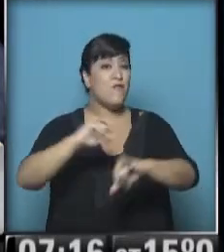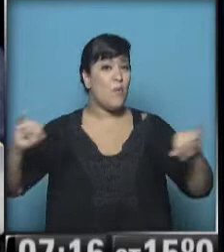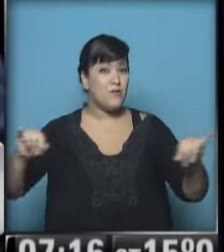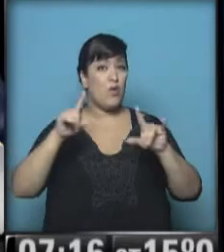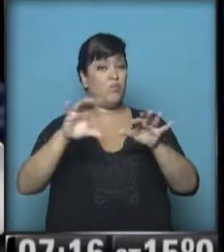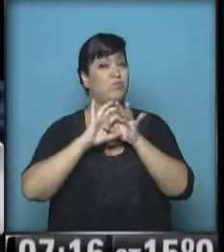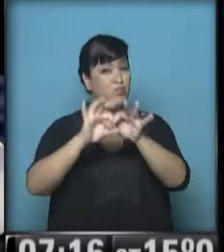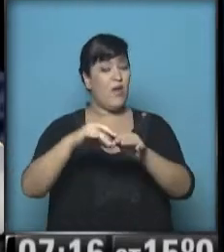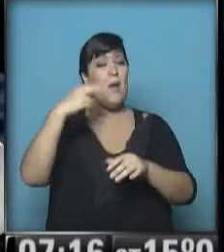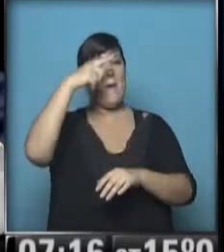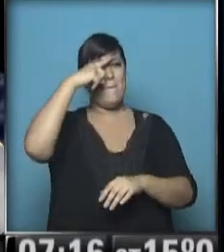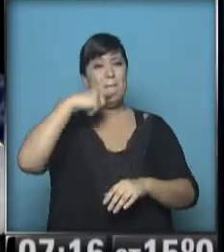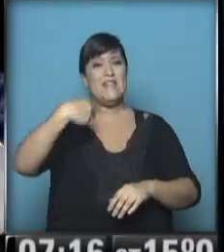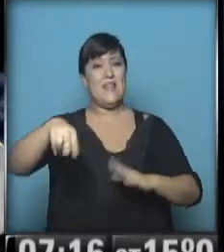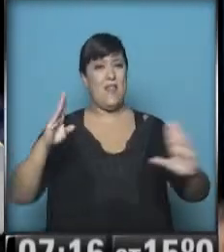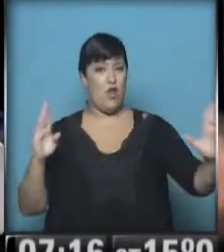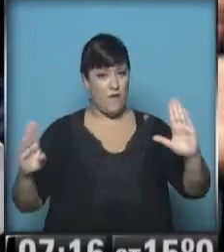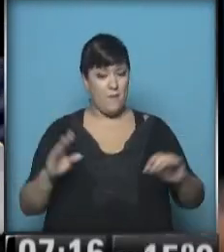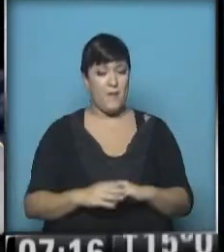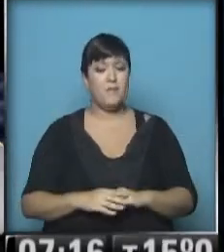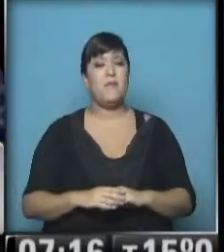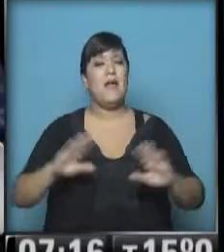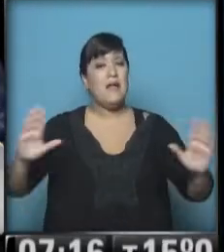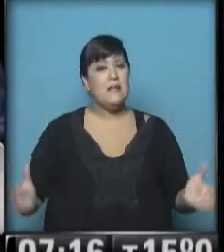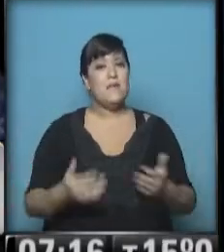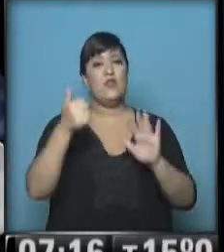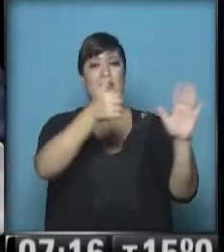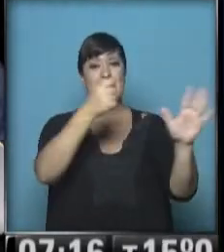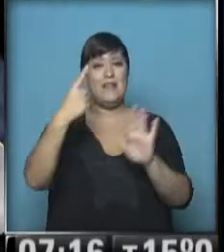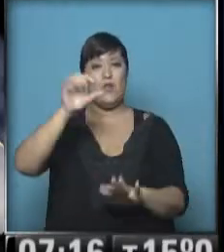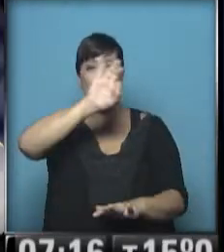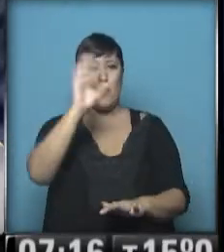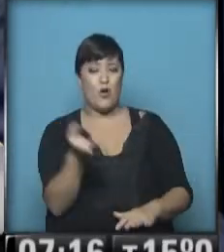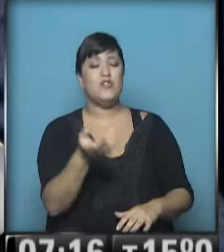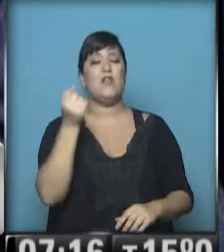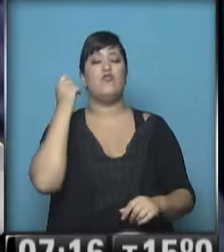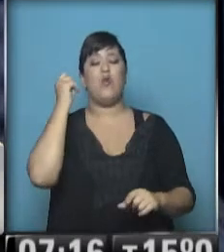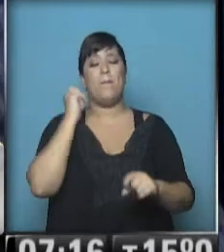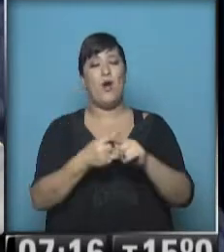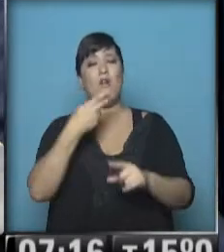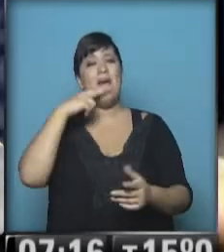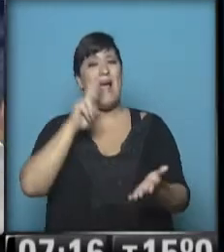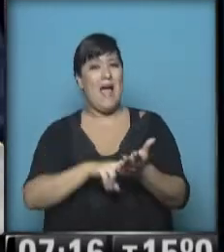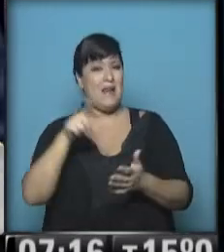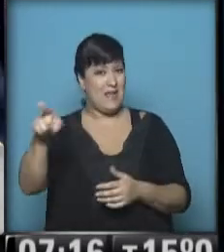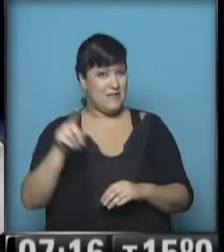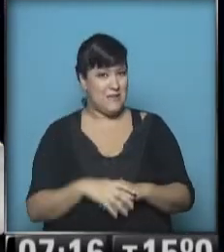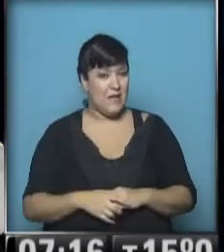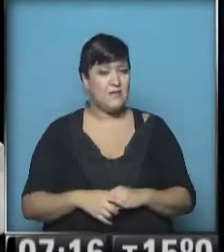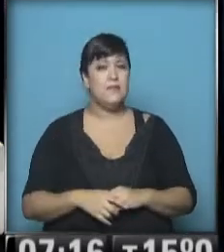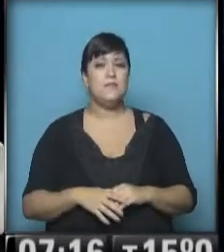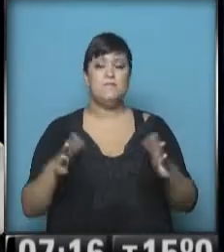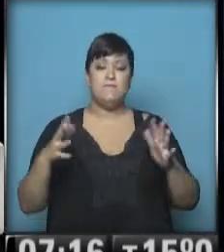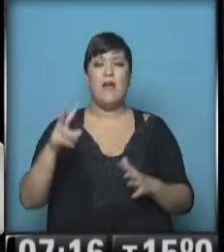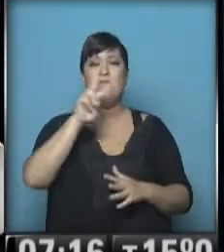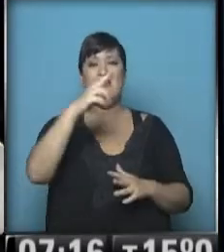al mes de noviembre. El crecimiento del 61% en los ingresos por ganancias, ese es el número particular de ganancias, son unos